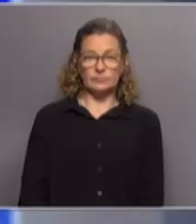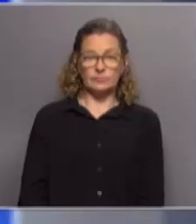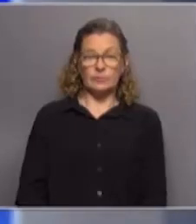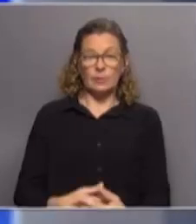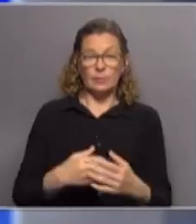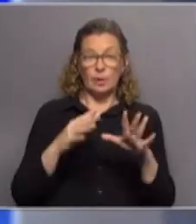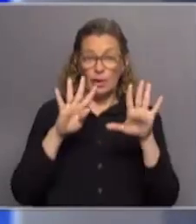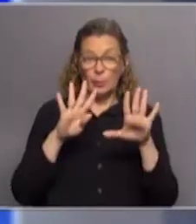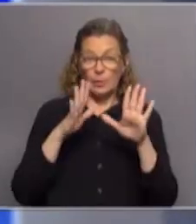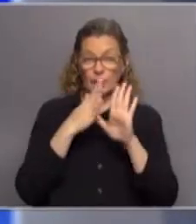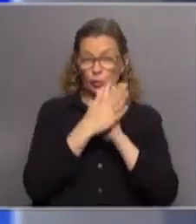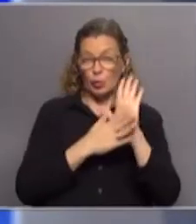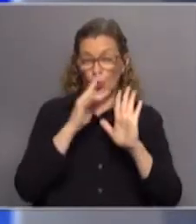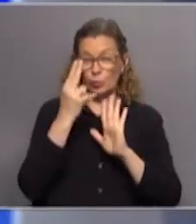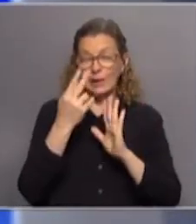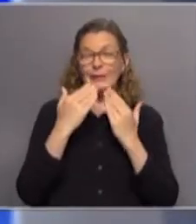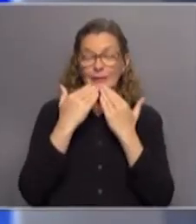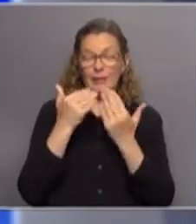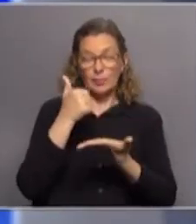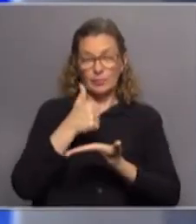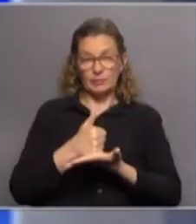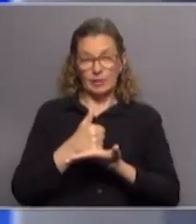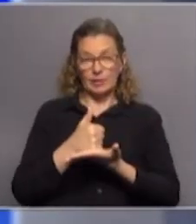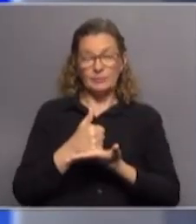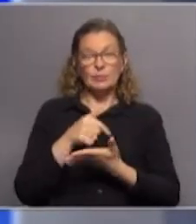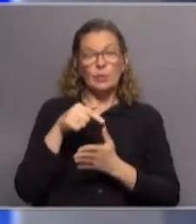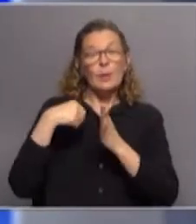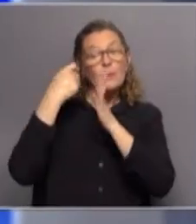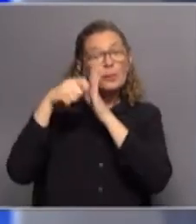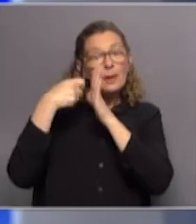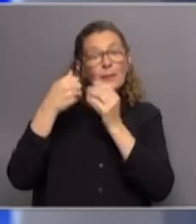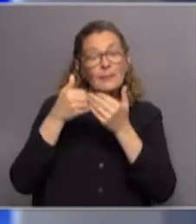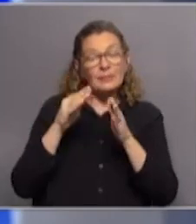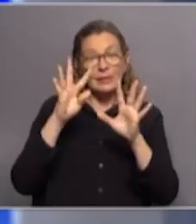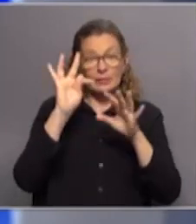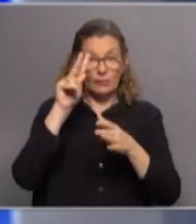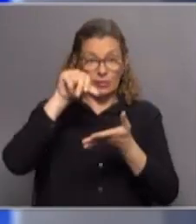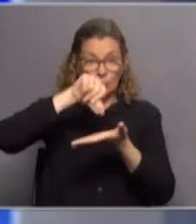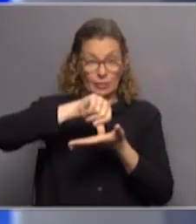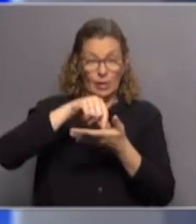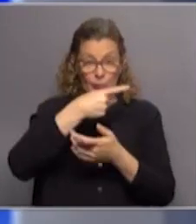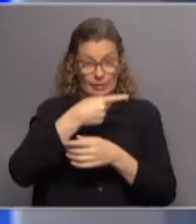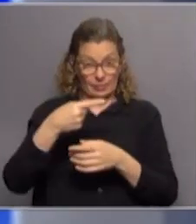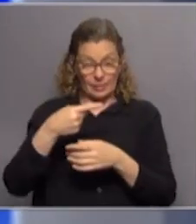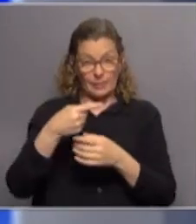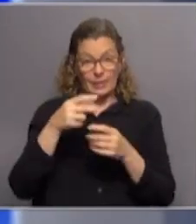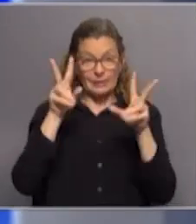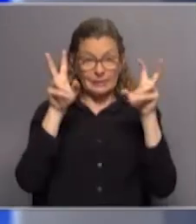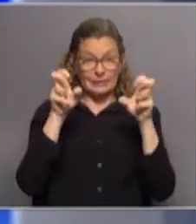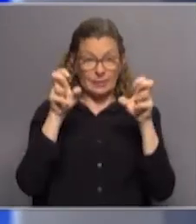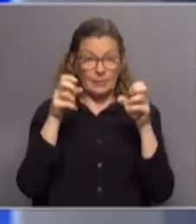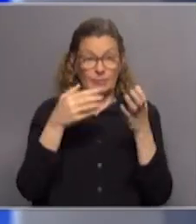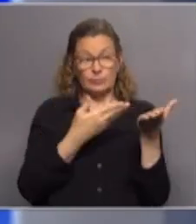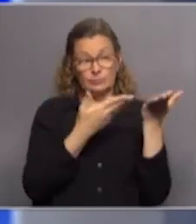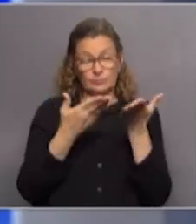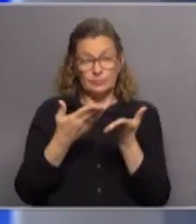Pasamos las 9 en todo el país. Gracias por estar, como siempre, con En Otro Orden, que empieza otra semana en la pantalla de TV Ciudad. Para hablar de este tema tendremos